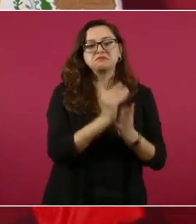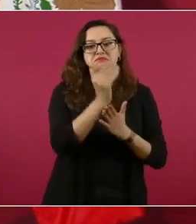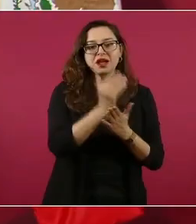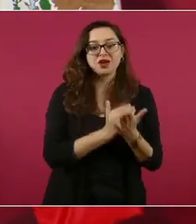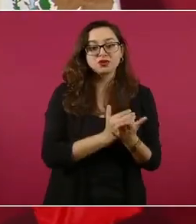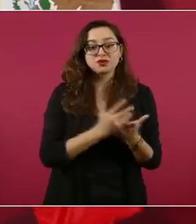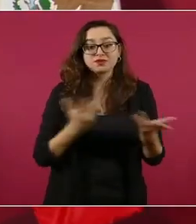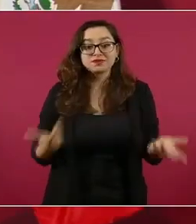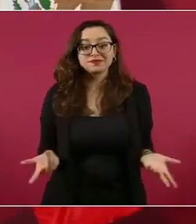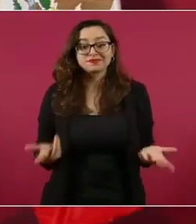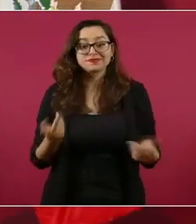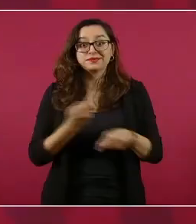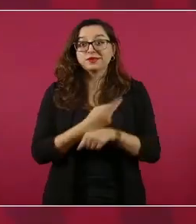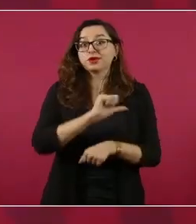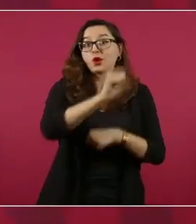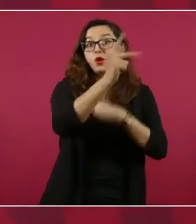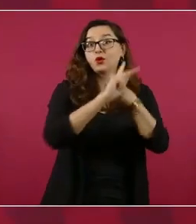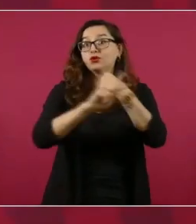¿Y para qué?